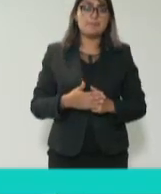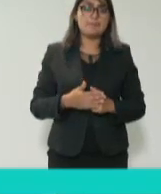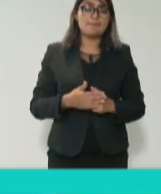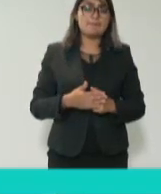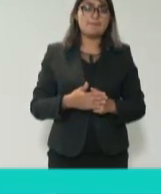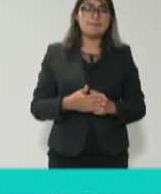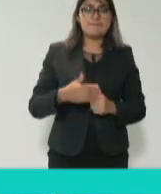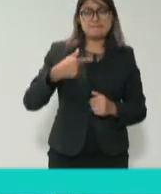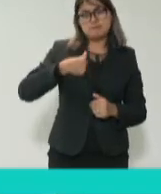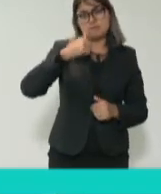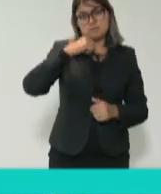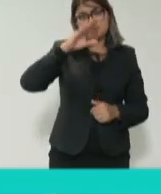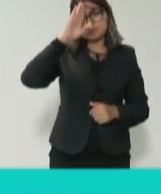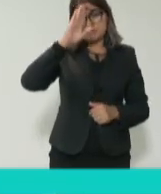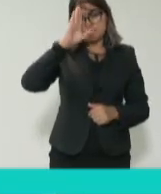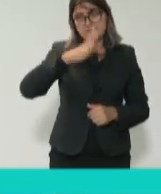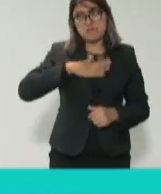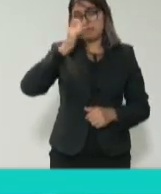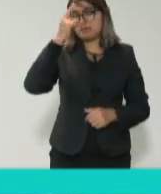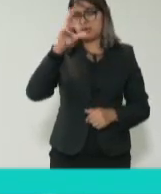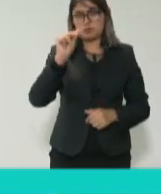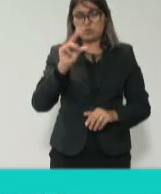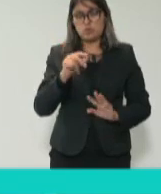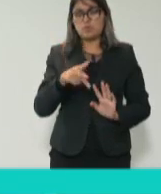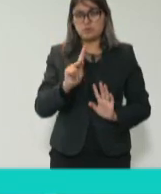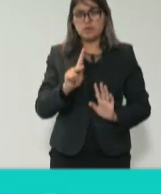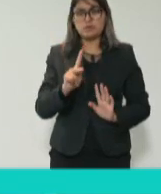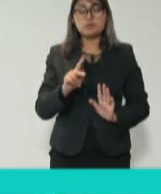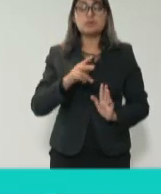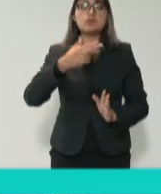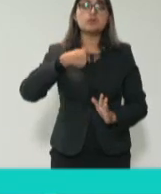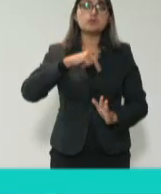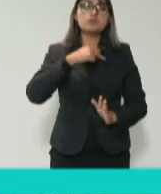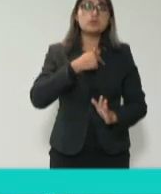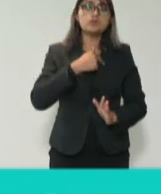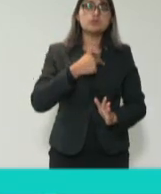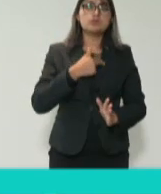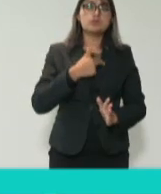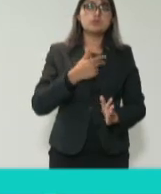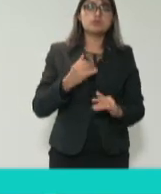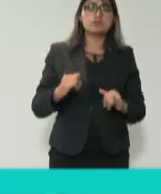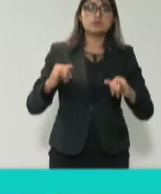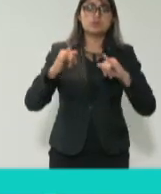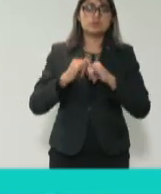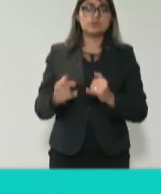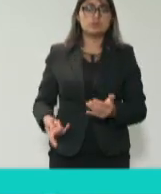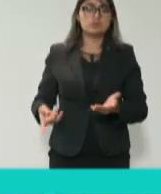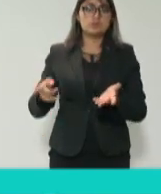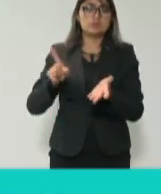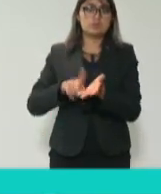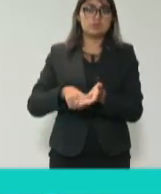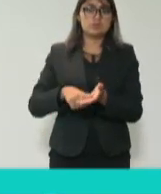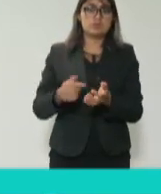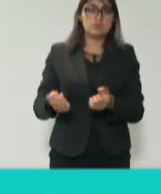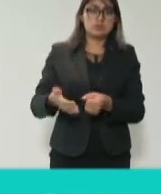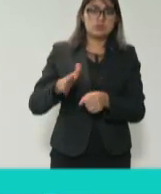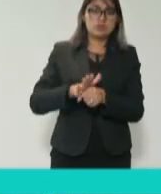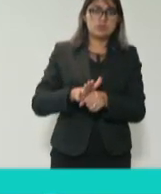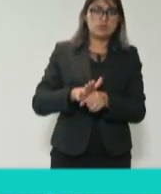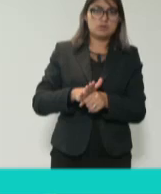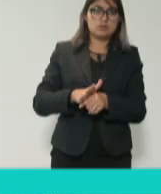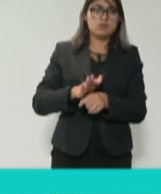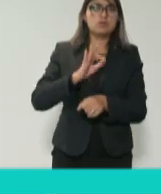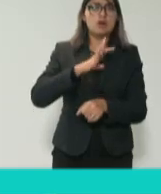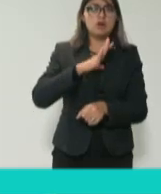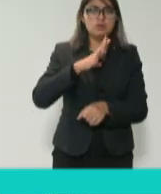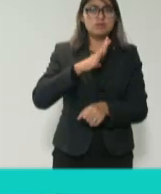inventé, que la corrupción tenemos que combatirla, les decía, través de este ejercicio, porque la corrupción cuesta y